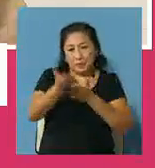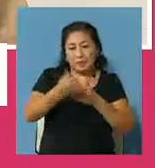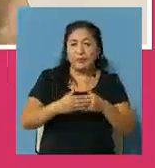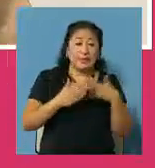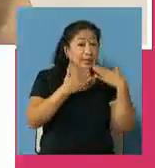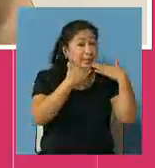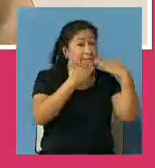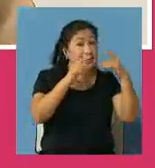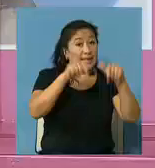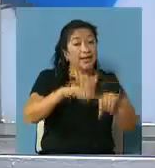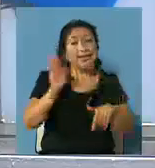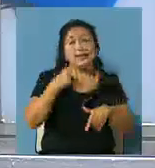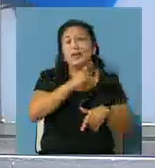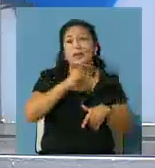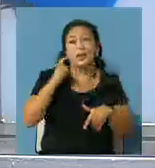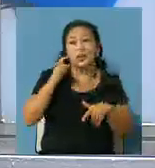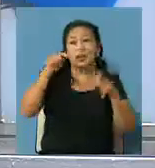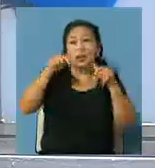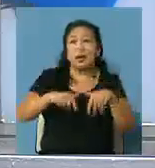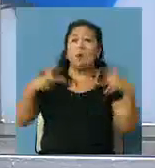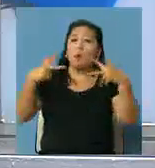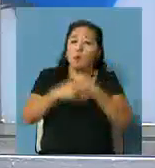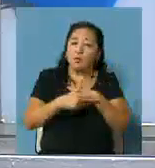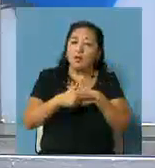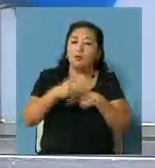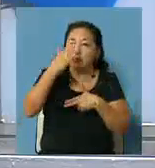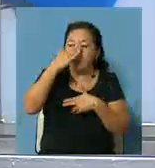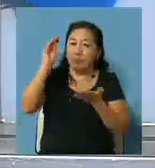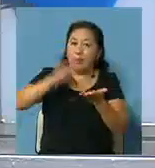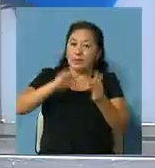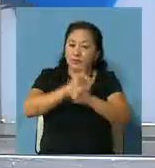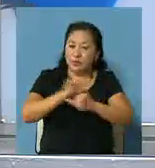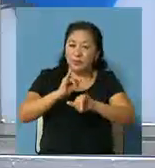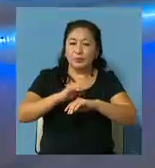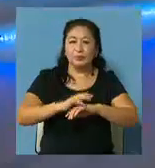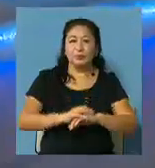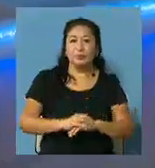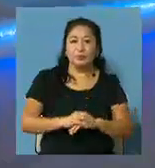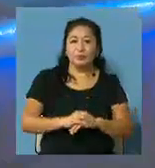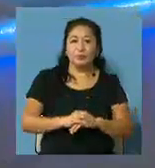gracias Jorge gracias al padre también hacemos la pausa ya seguimos con más noticias